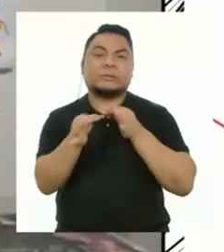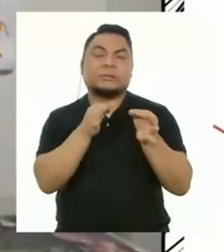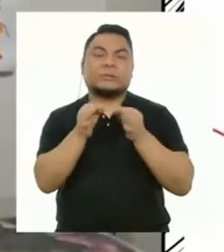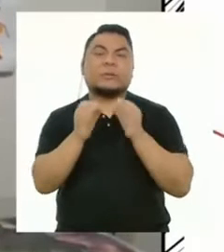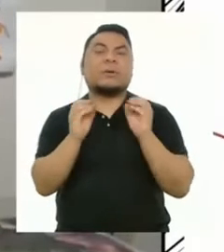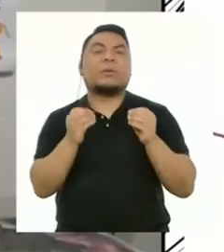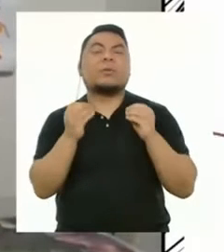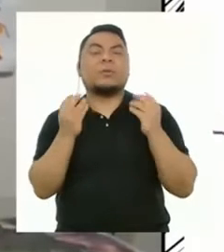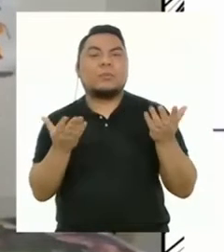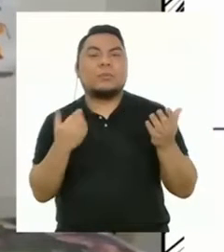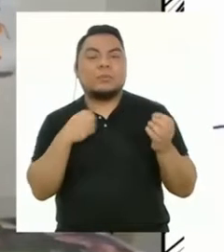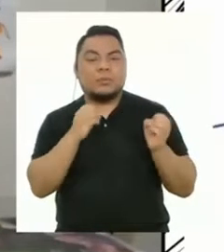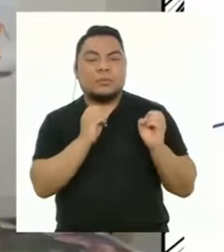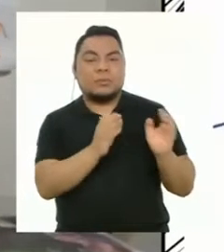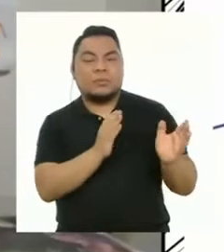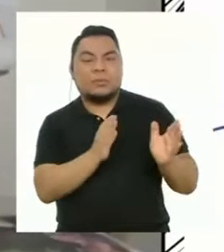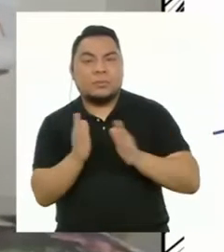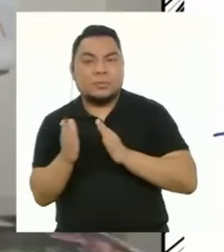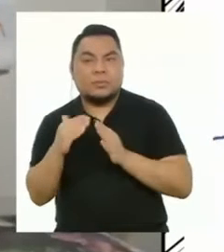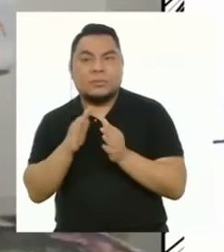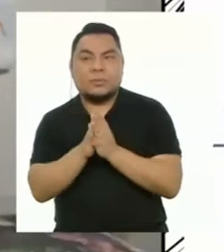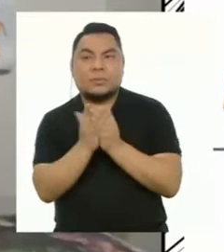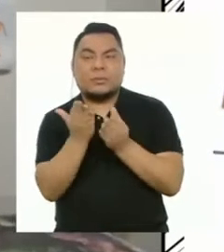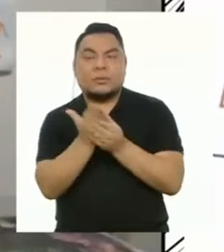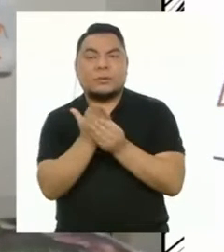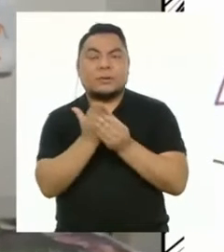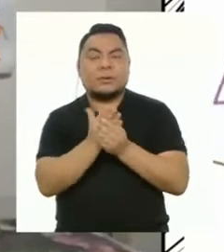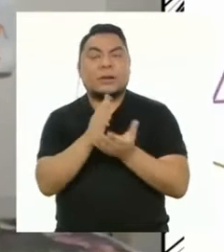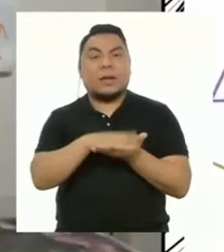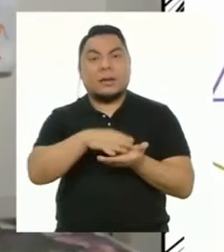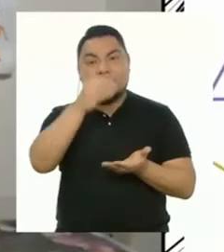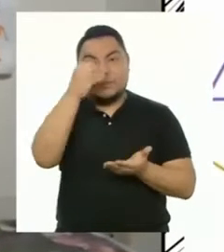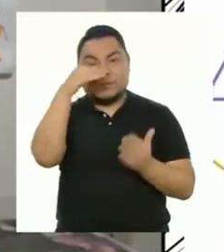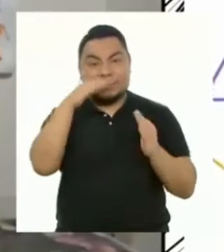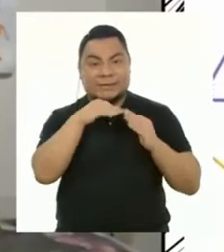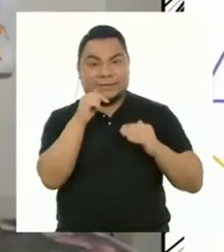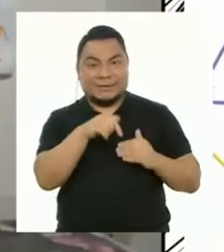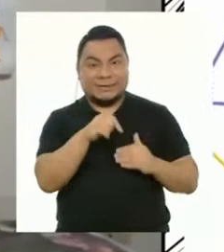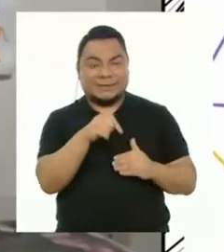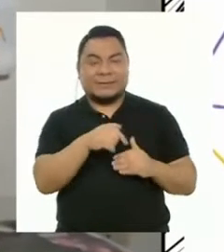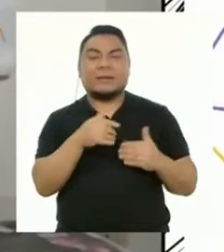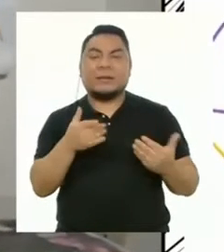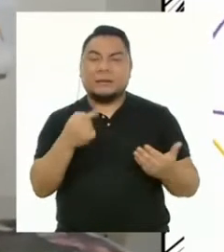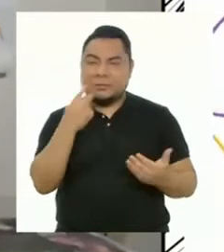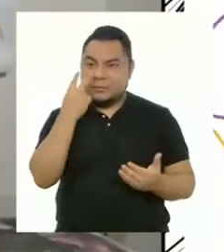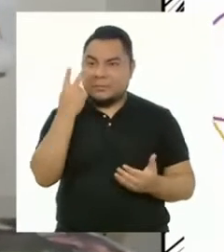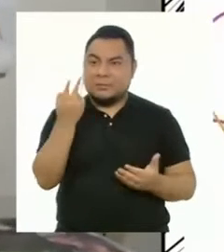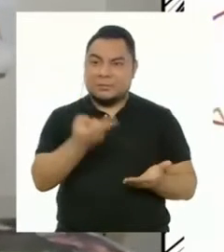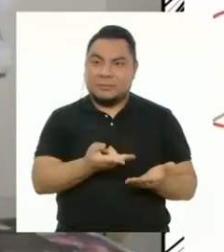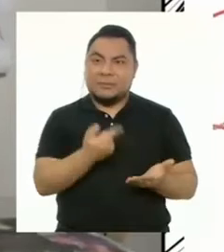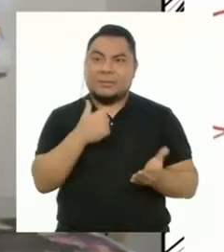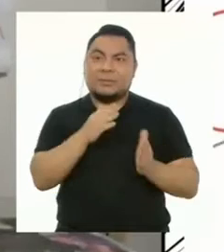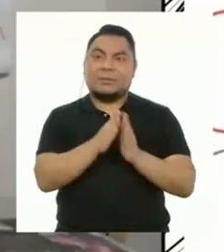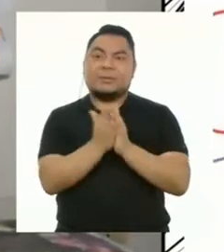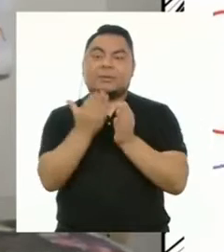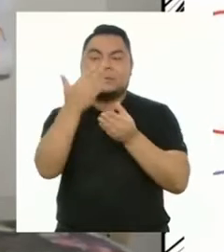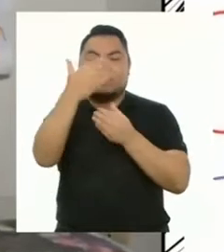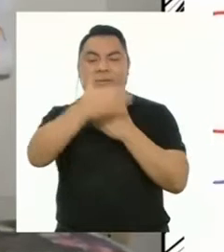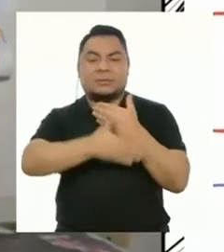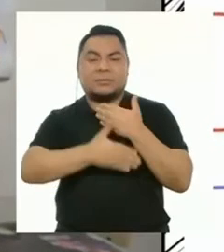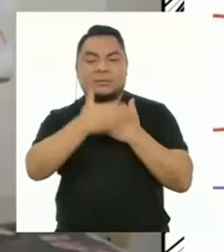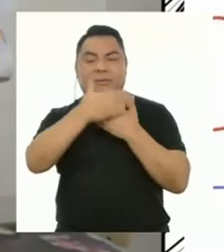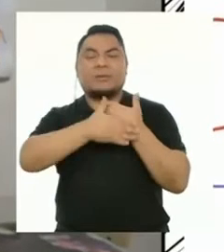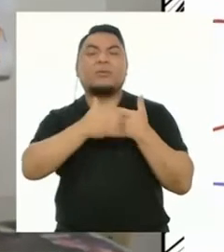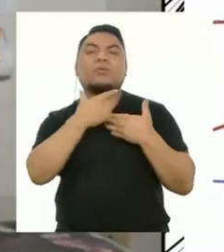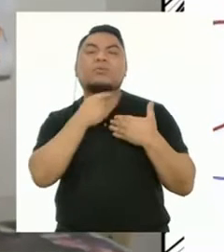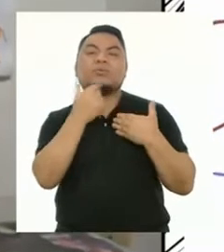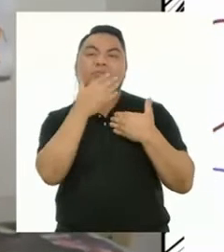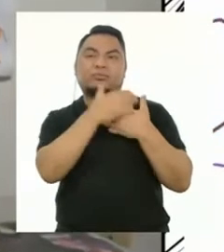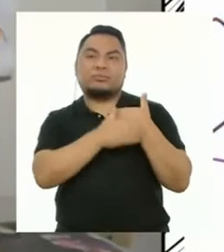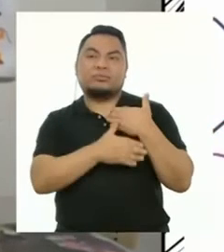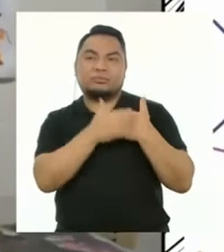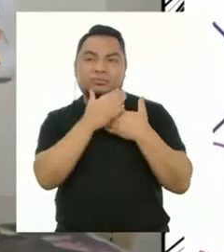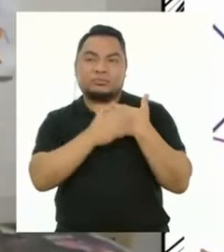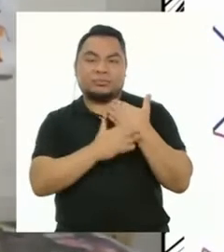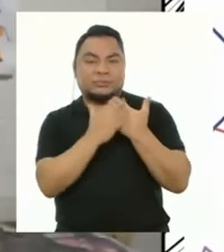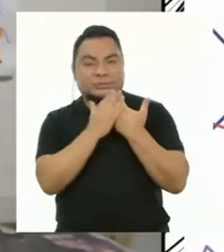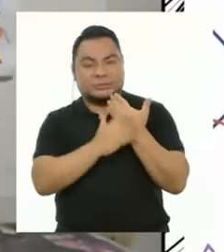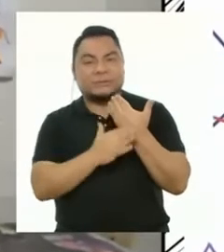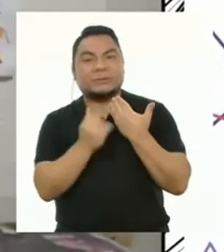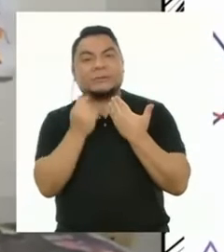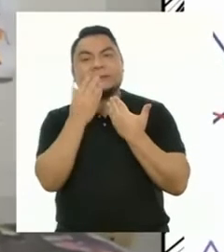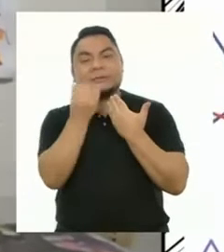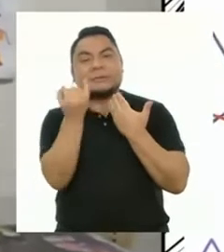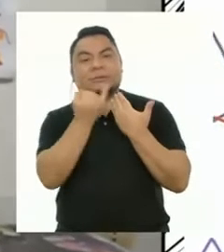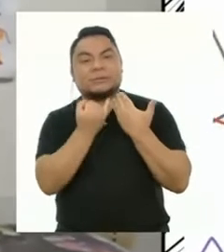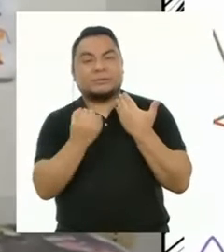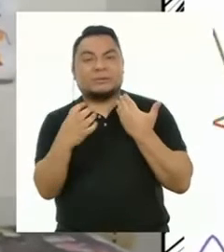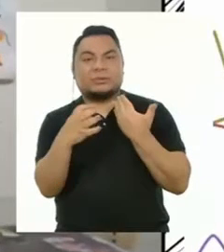explicarles cómo he organizado mi portafolio de Aprendo en Casa. Como podrán observar, lo he forrado de un color de mi preferencia y he puesto en el medio la